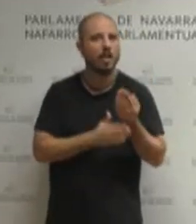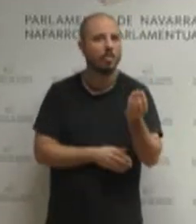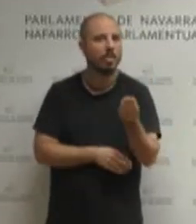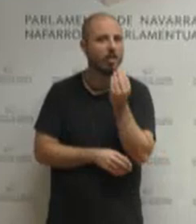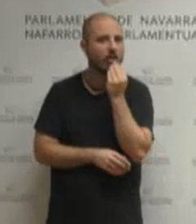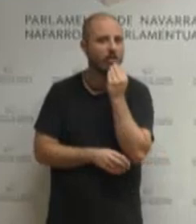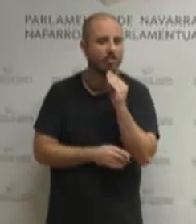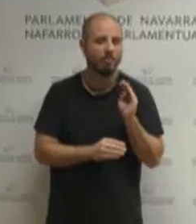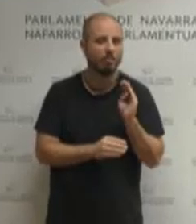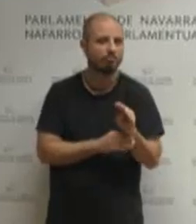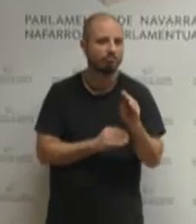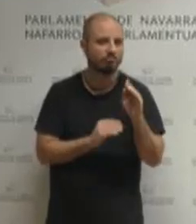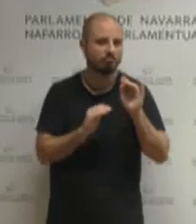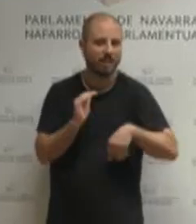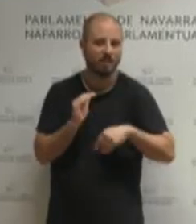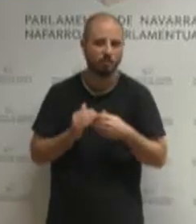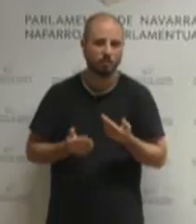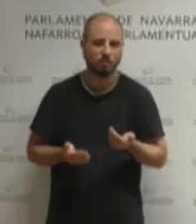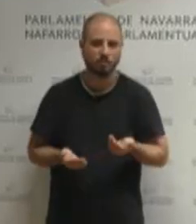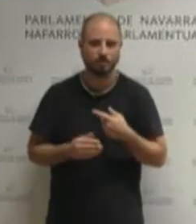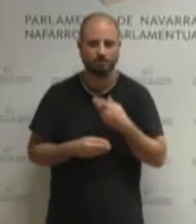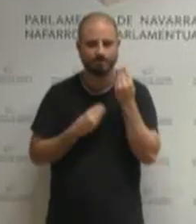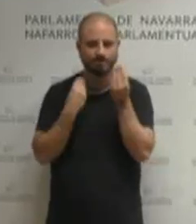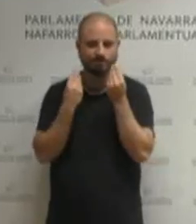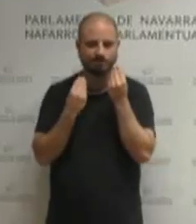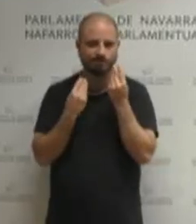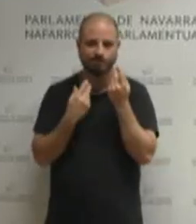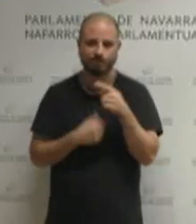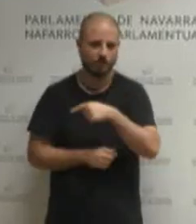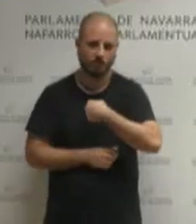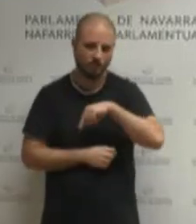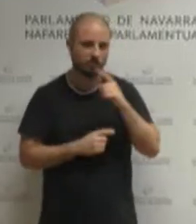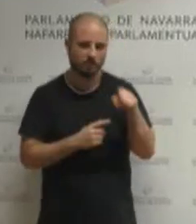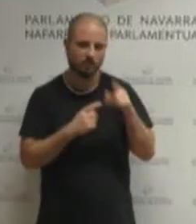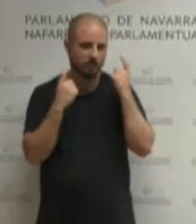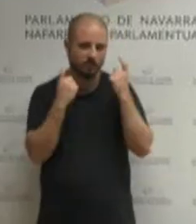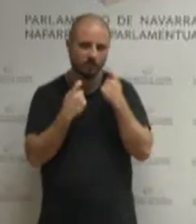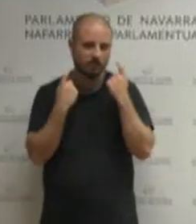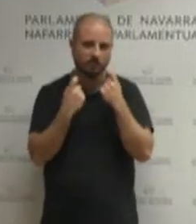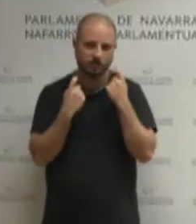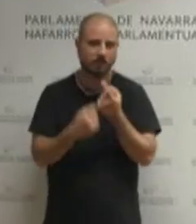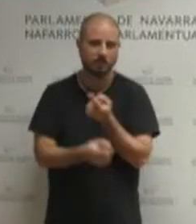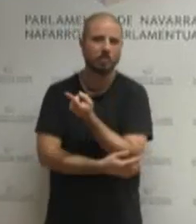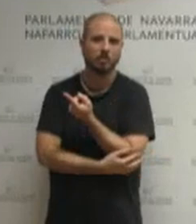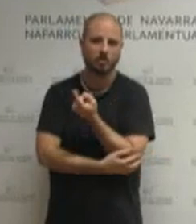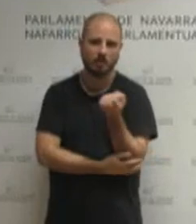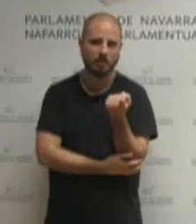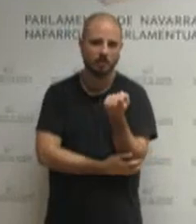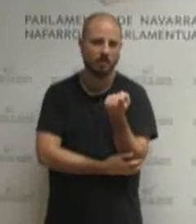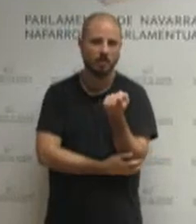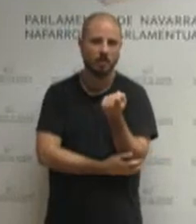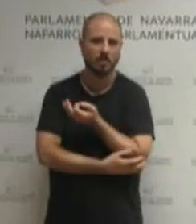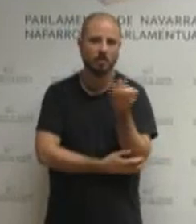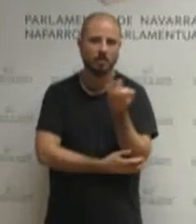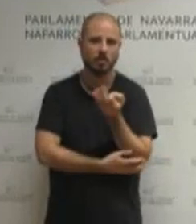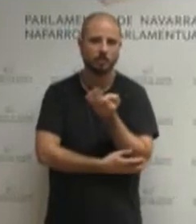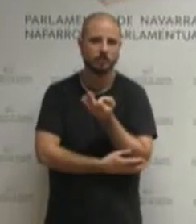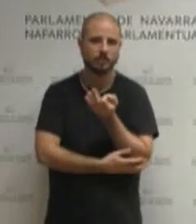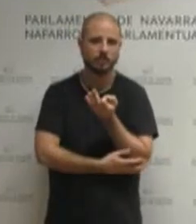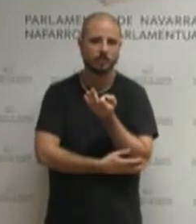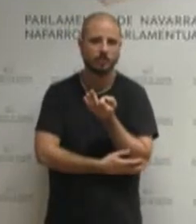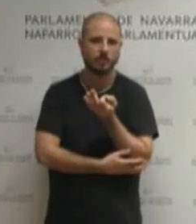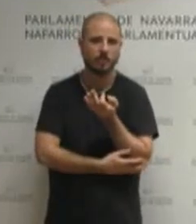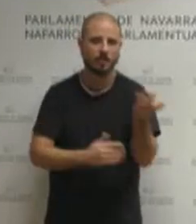y ahí creo y en eso también hemos insistido creo que es necesario reforzar los